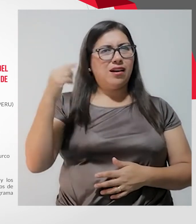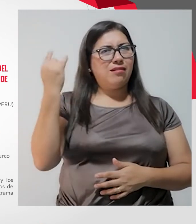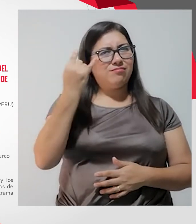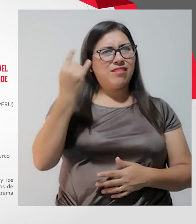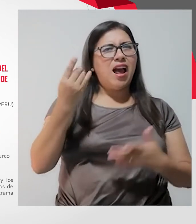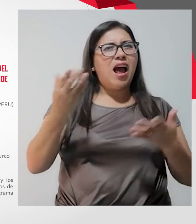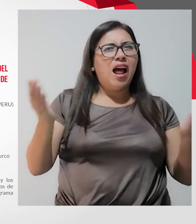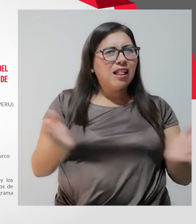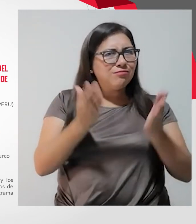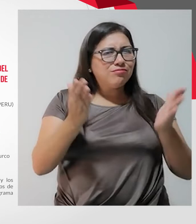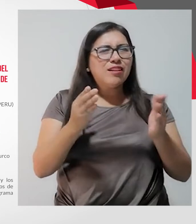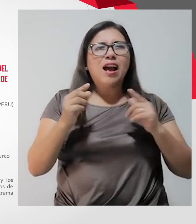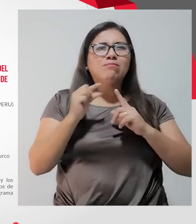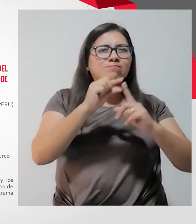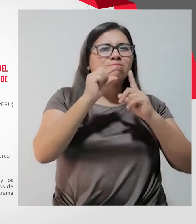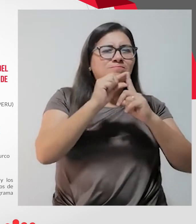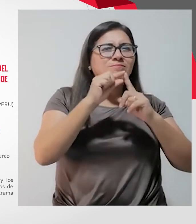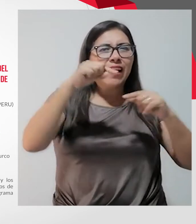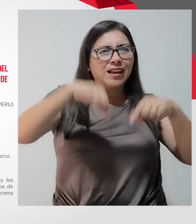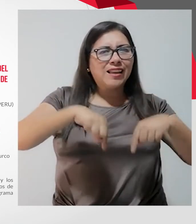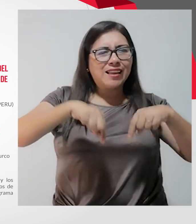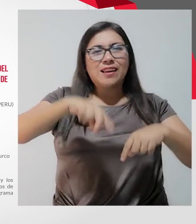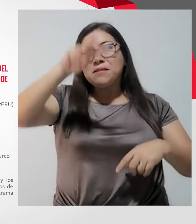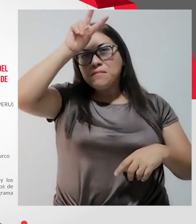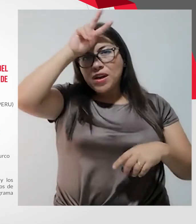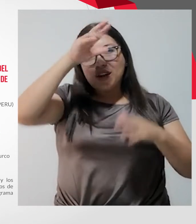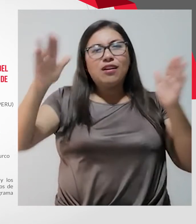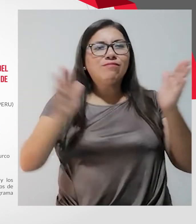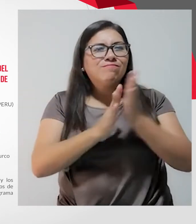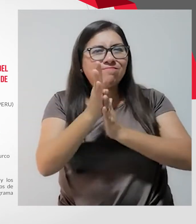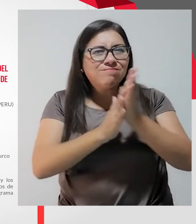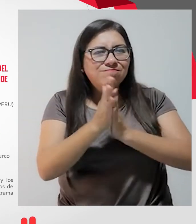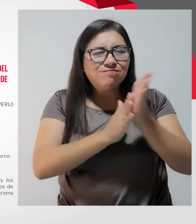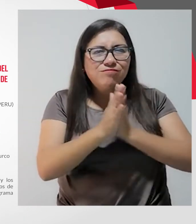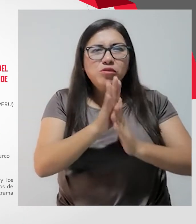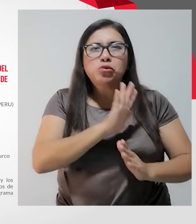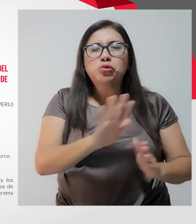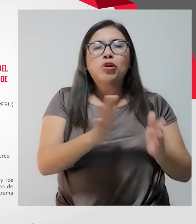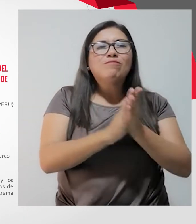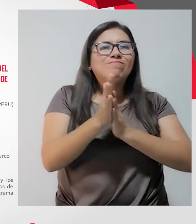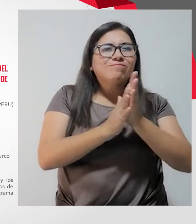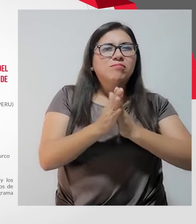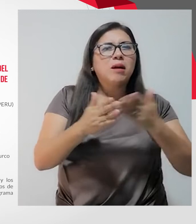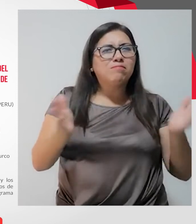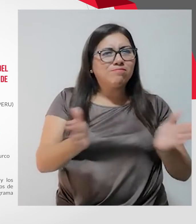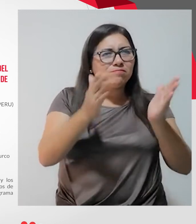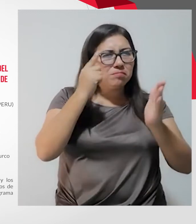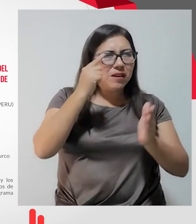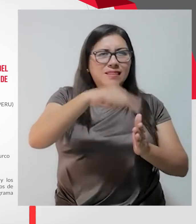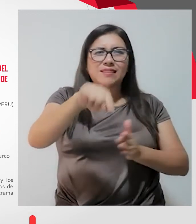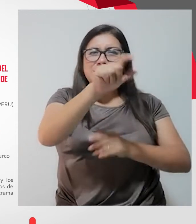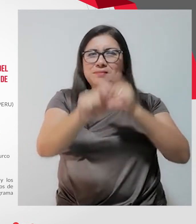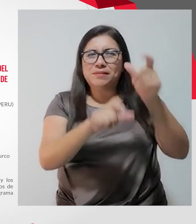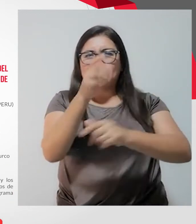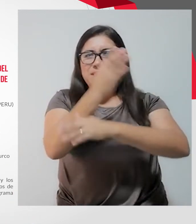sembrar aquí en el Perú esas ganas, el ímpetu, para que nuestras personas